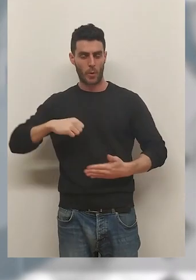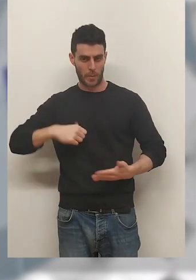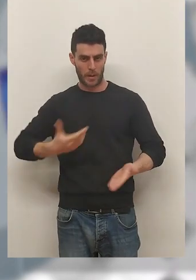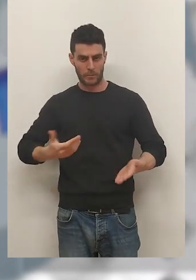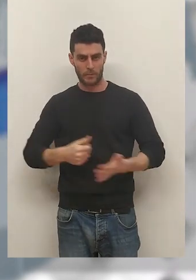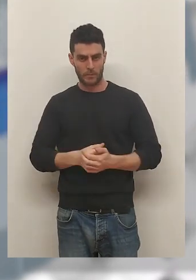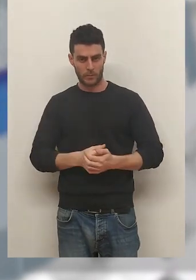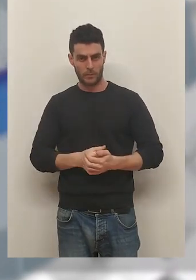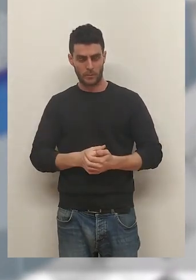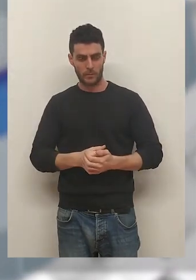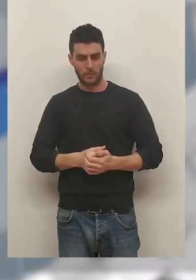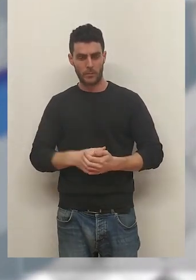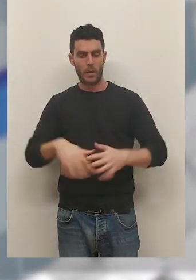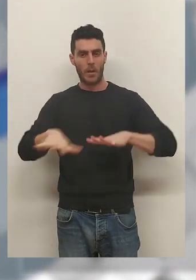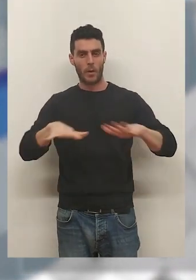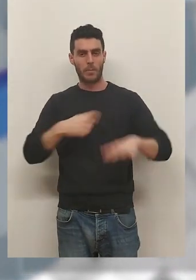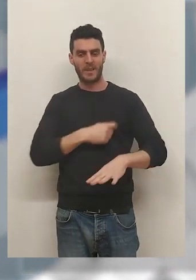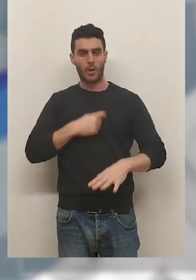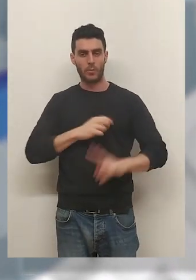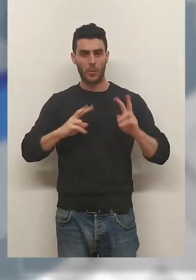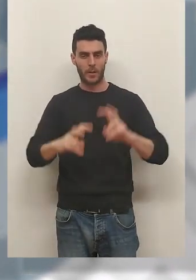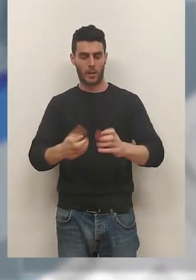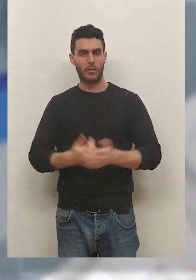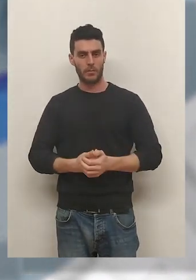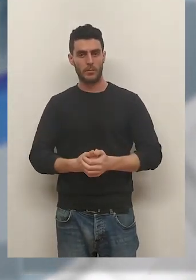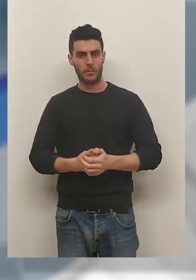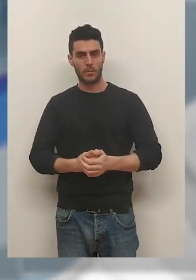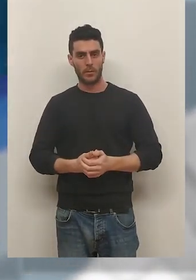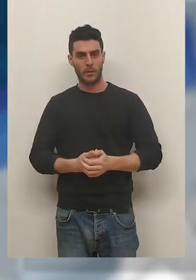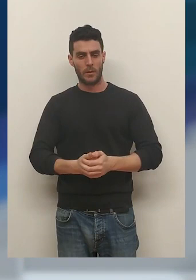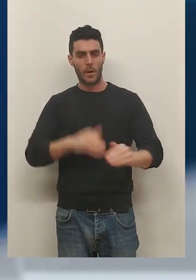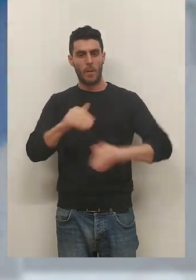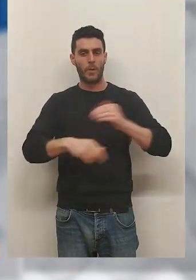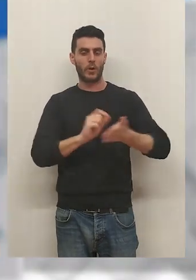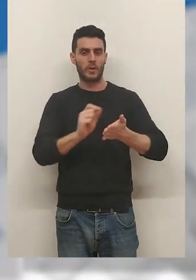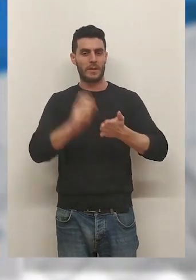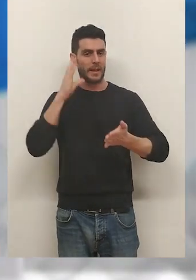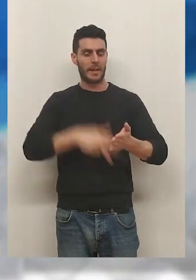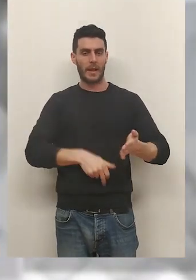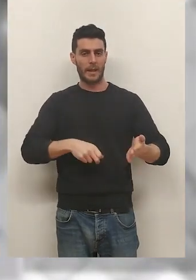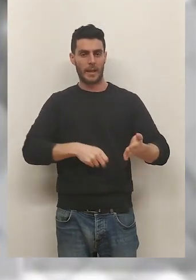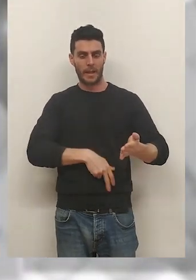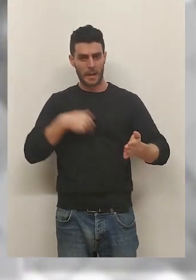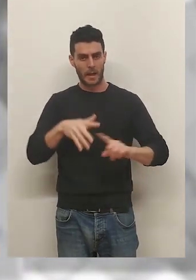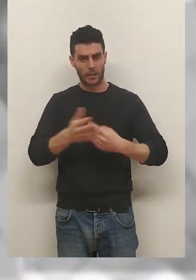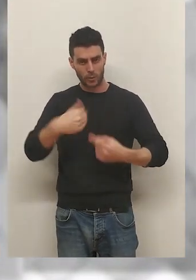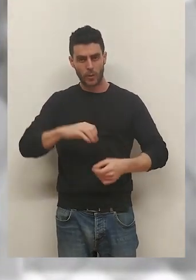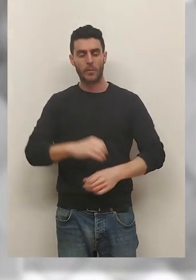puso en marcha esta comisión, con los votos la secretaria general en este caso.